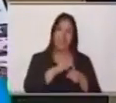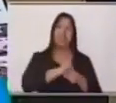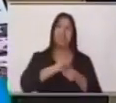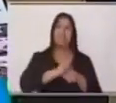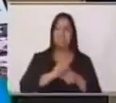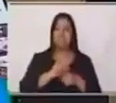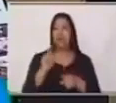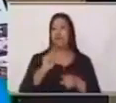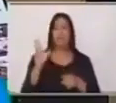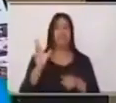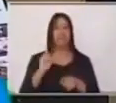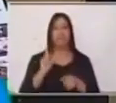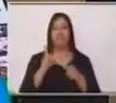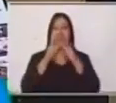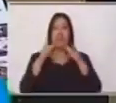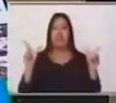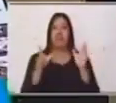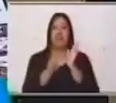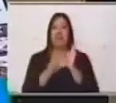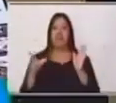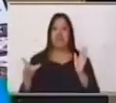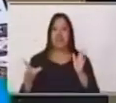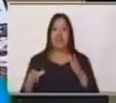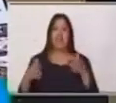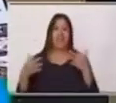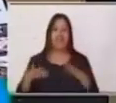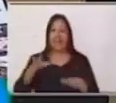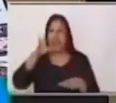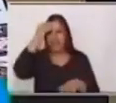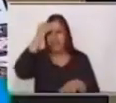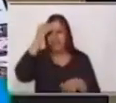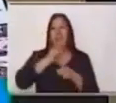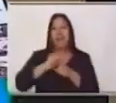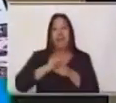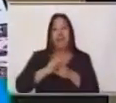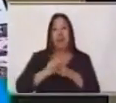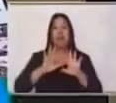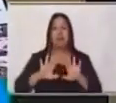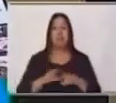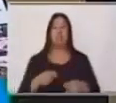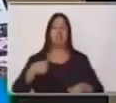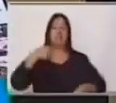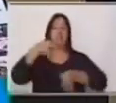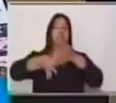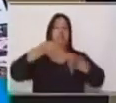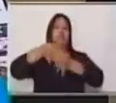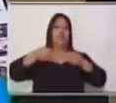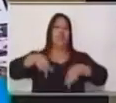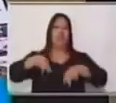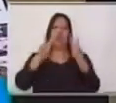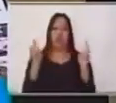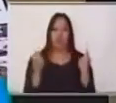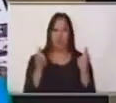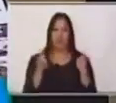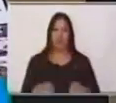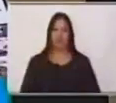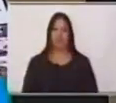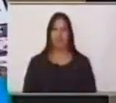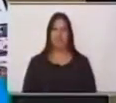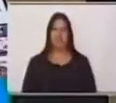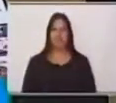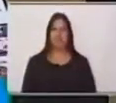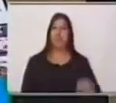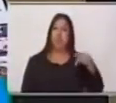Muy bien, ya que activamos los conocimientos previos, pasaremos a explicar el tema del día de hoy. El tema que nos